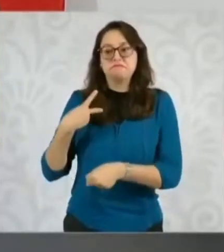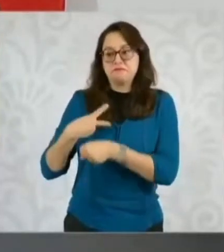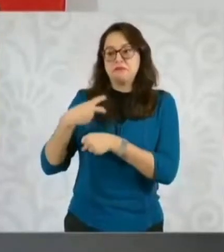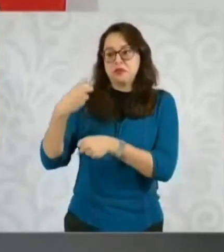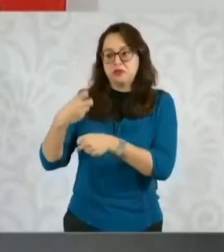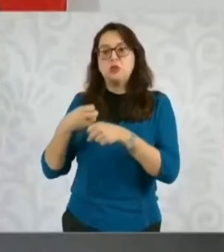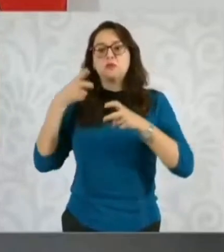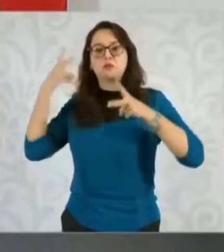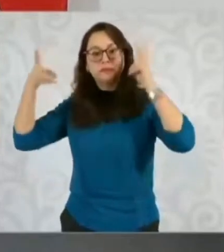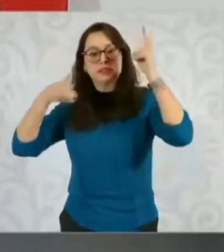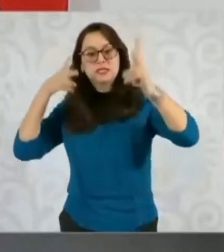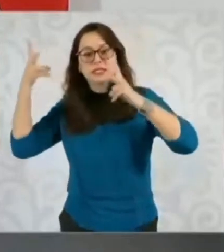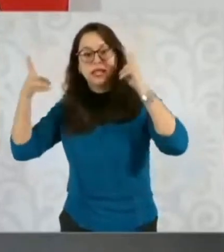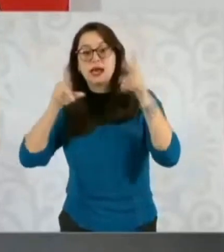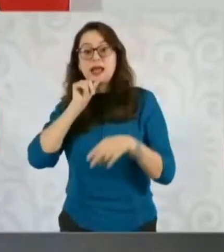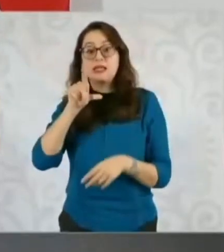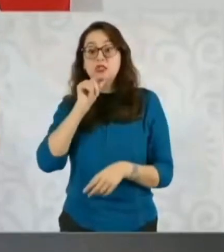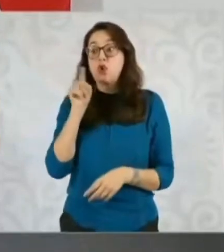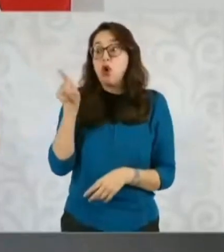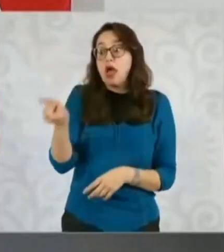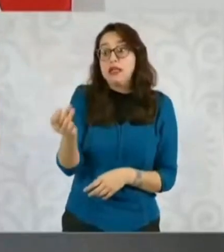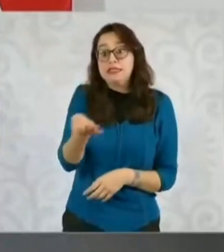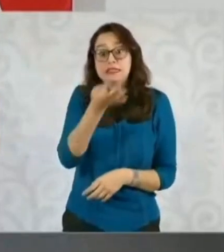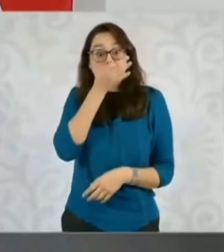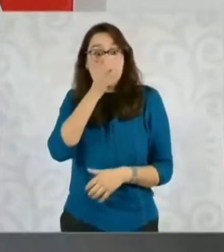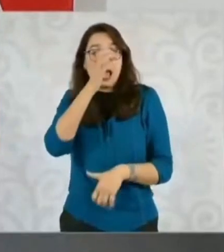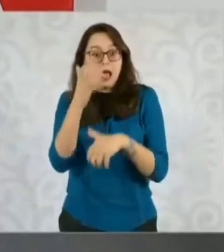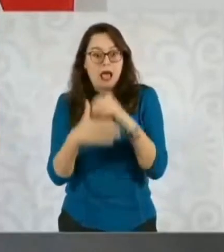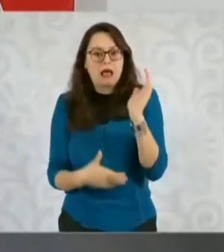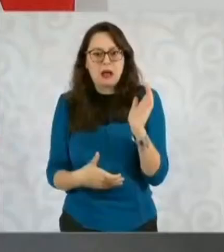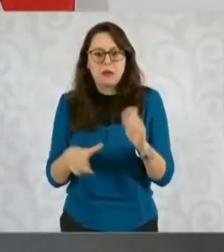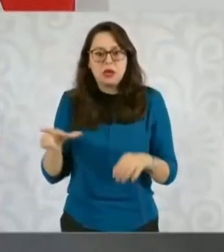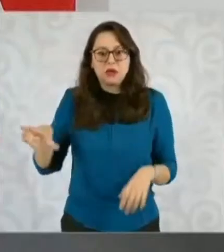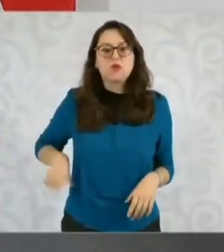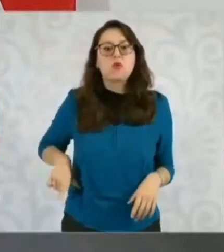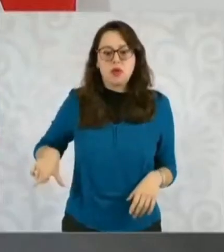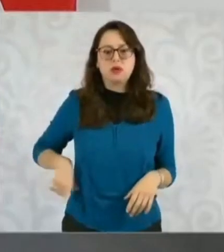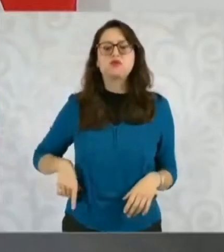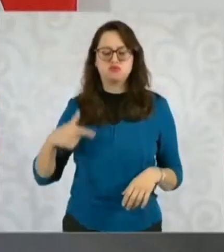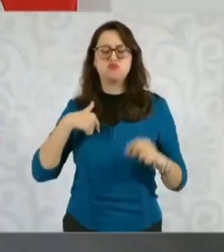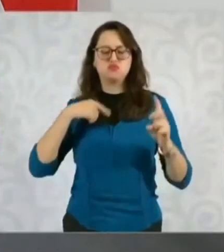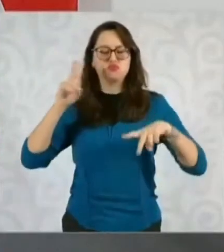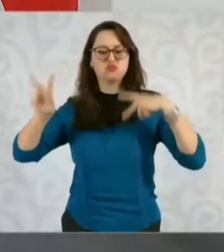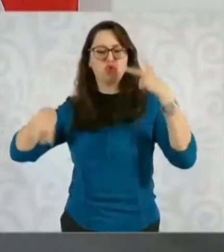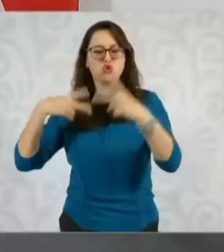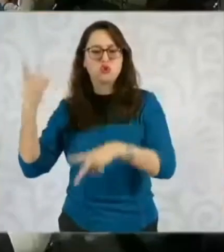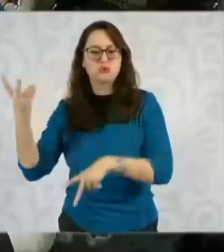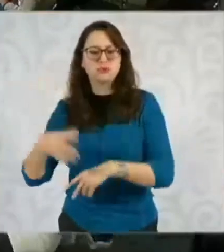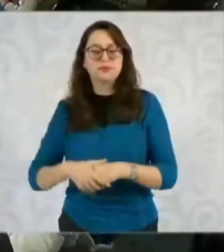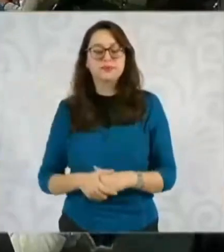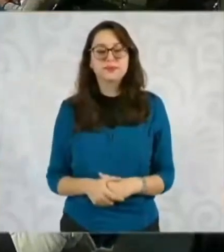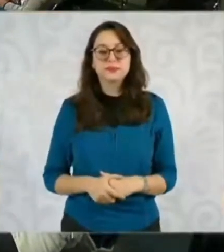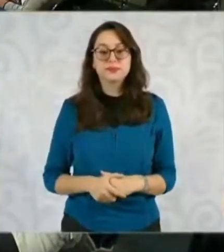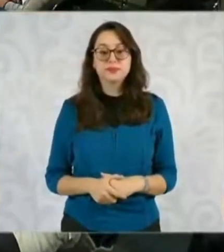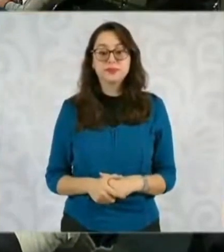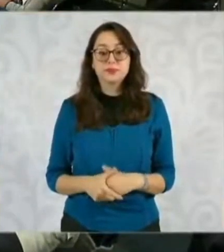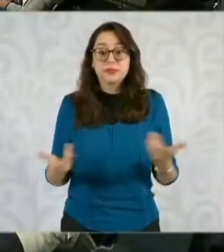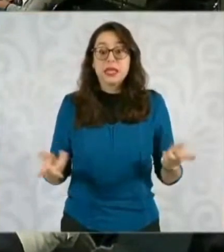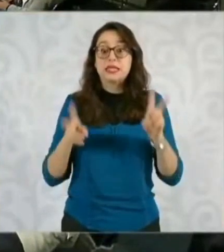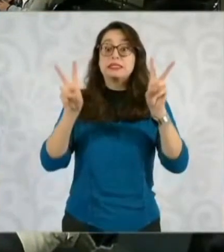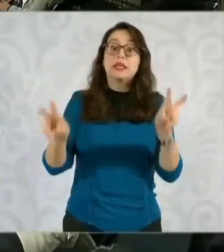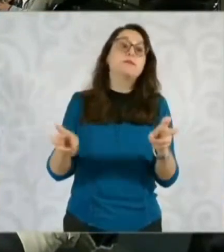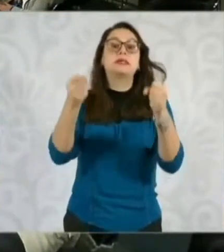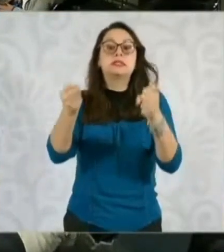Jalisco antes de que él saliera y lo estamos evaluando. ¿Y sobre la seguridad se habló?